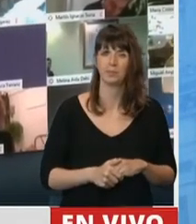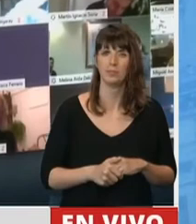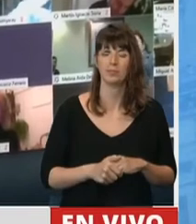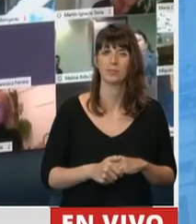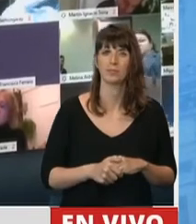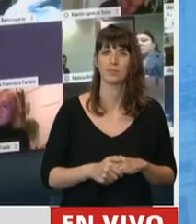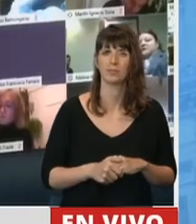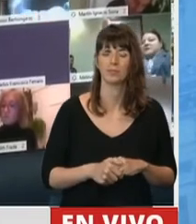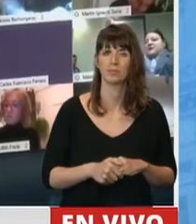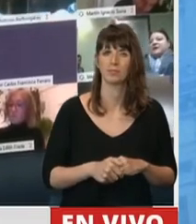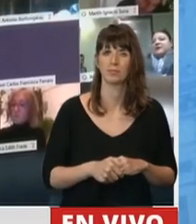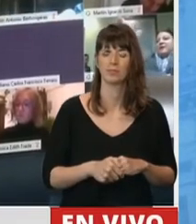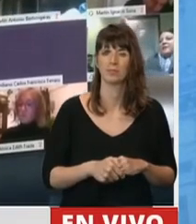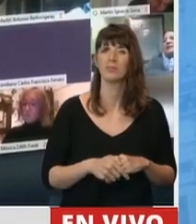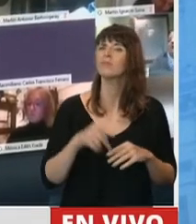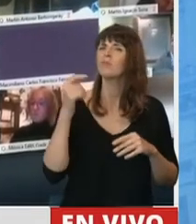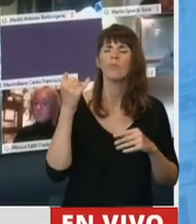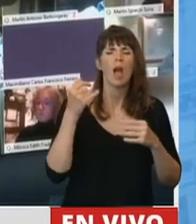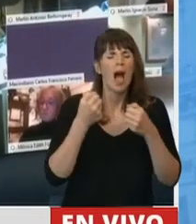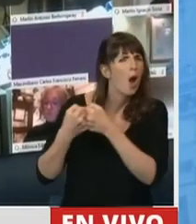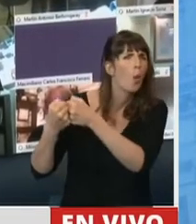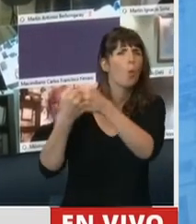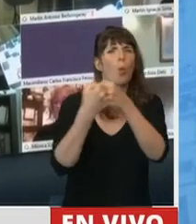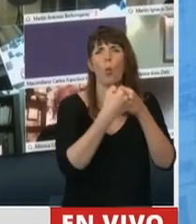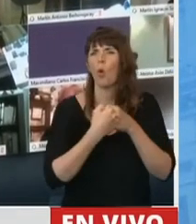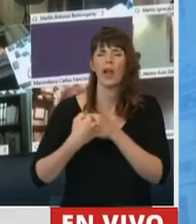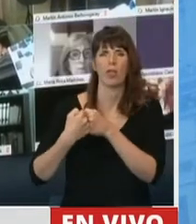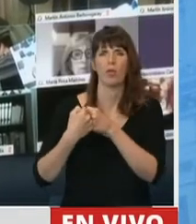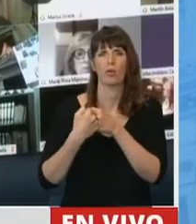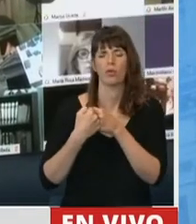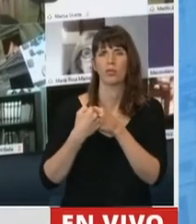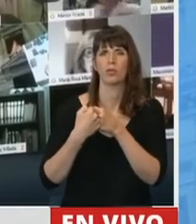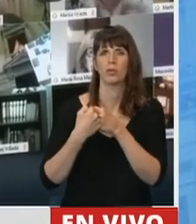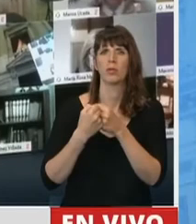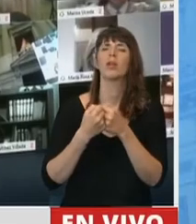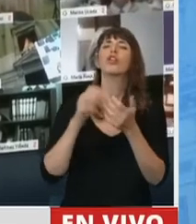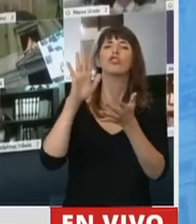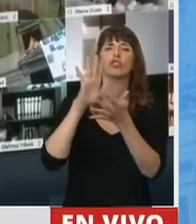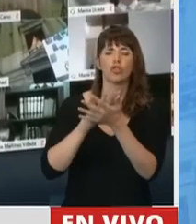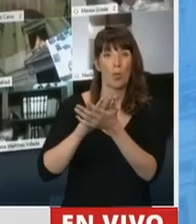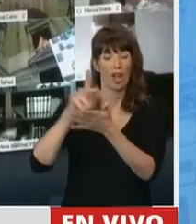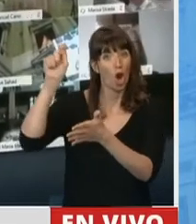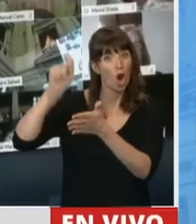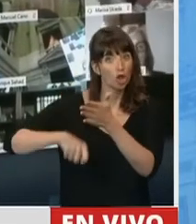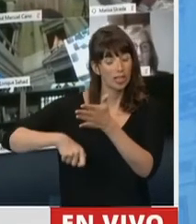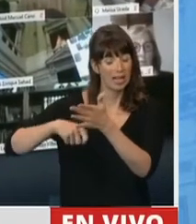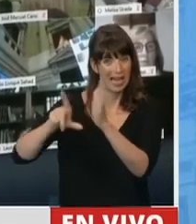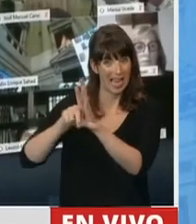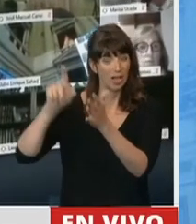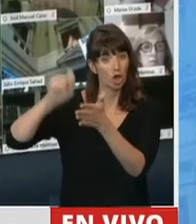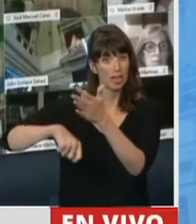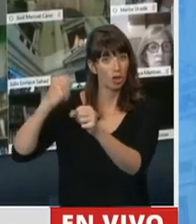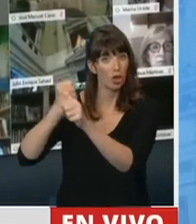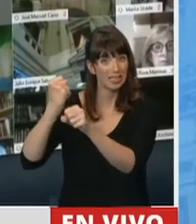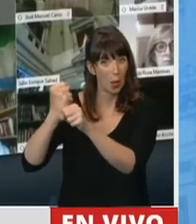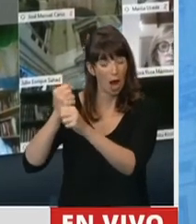consenso que hubo en entender que la ley de contrato de trabajo, los derechos de los trabajadores, de